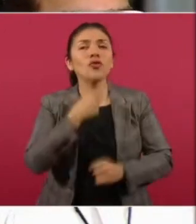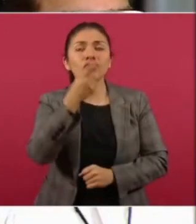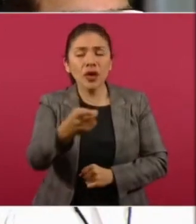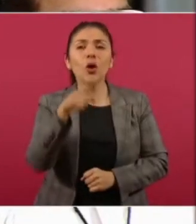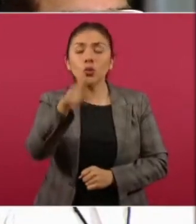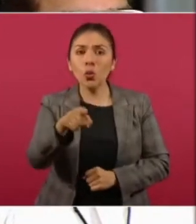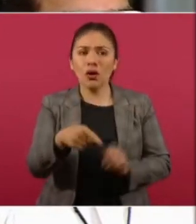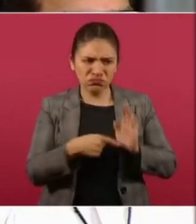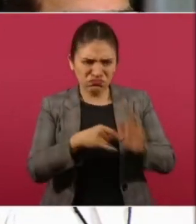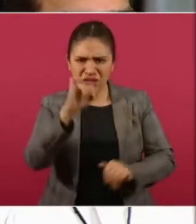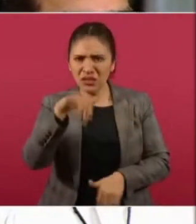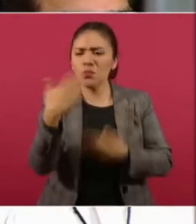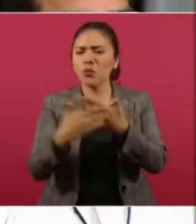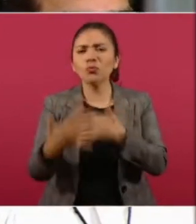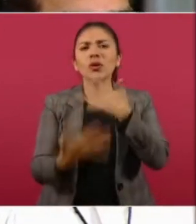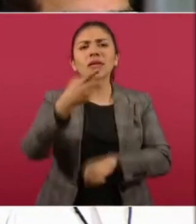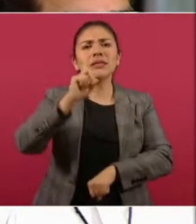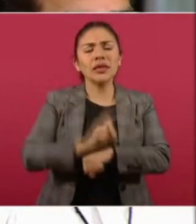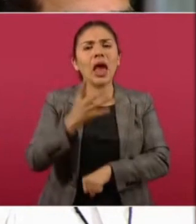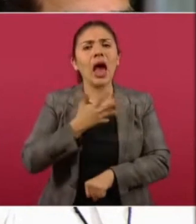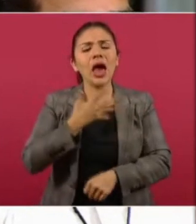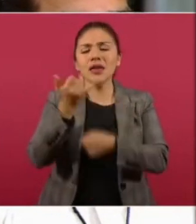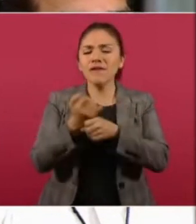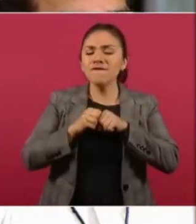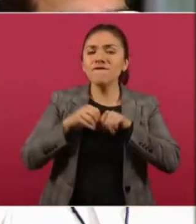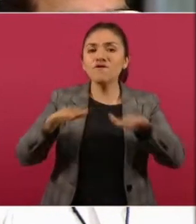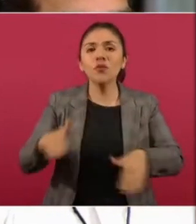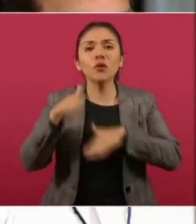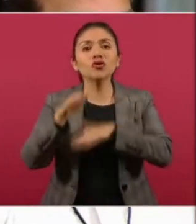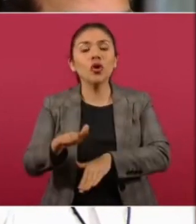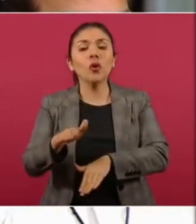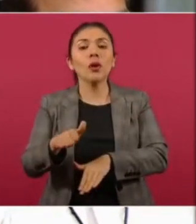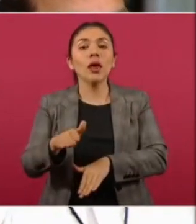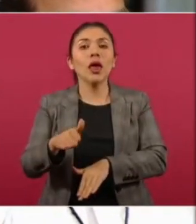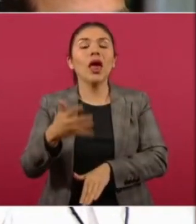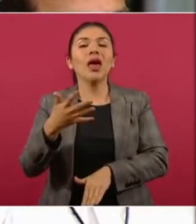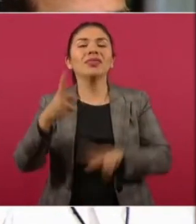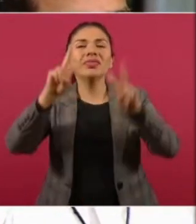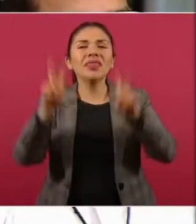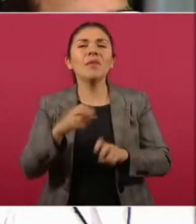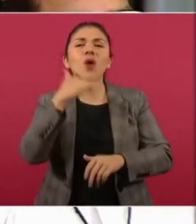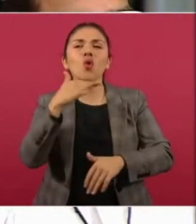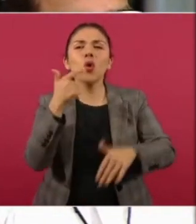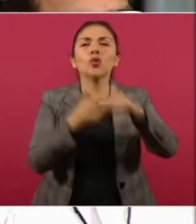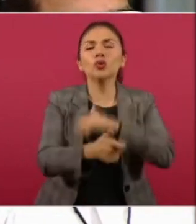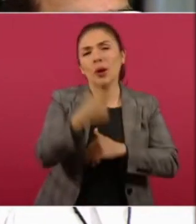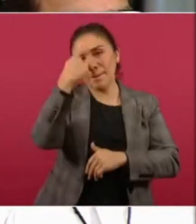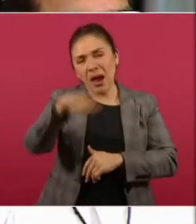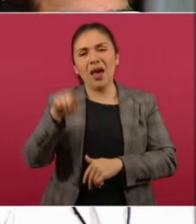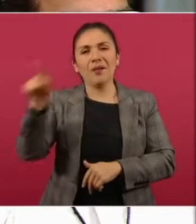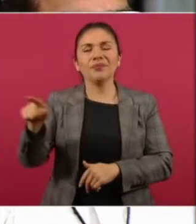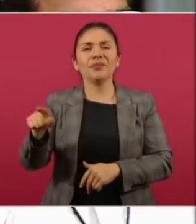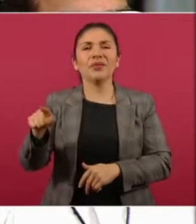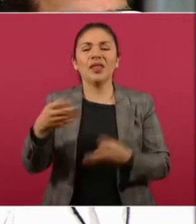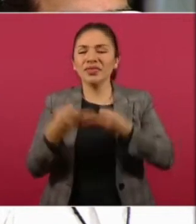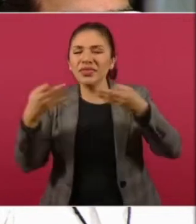usted ofreció que en 15 días iba a haber un informe sobre la corrupción en la Procuraduría